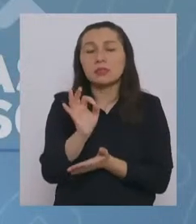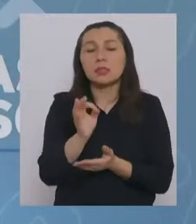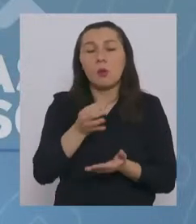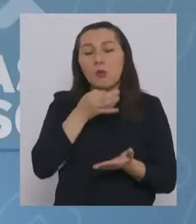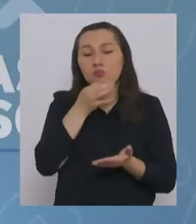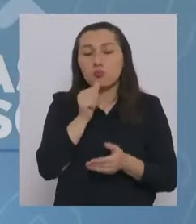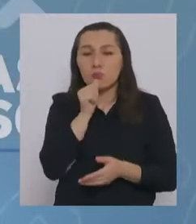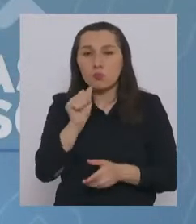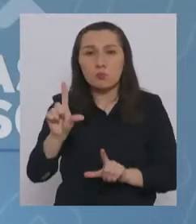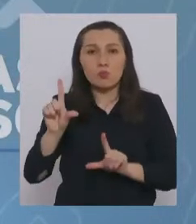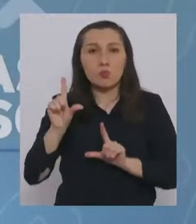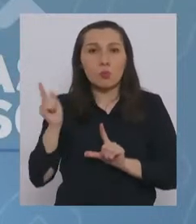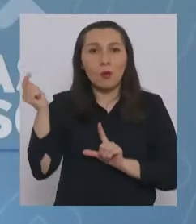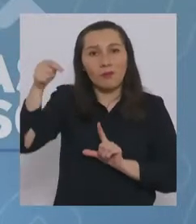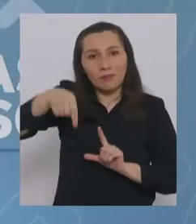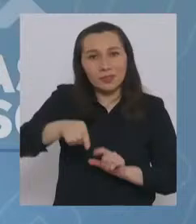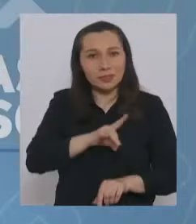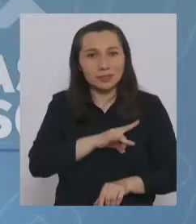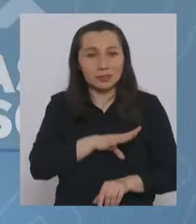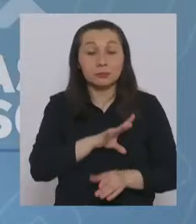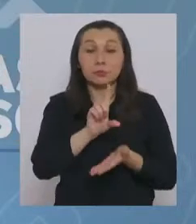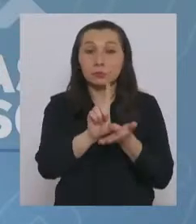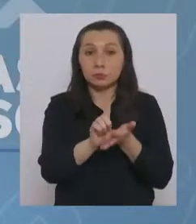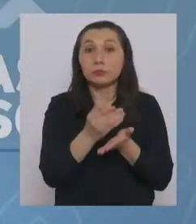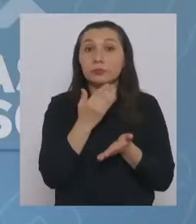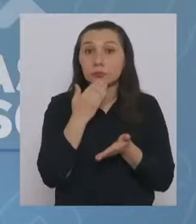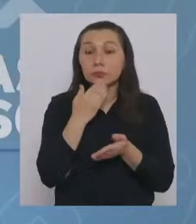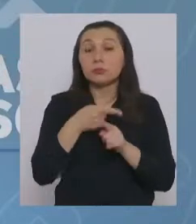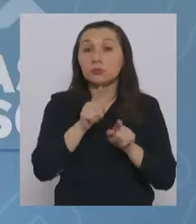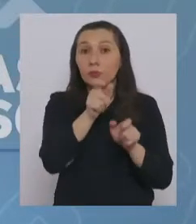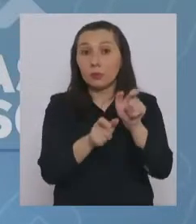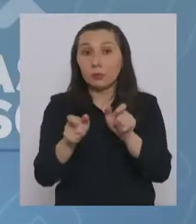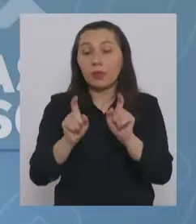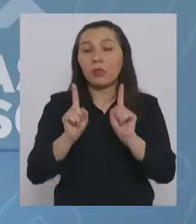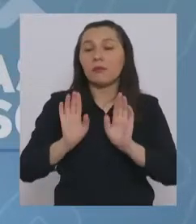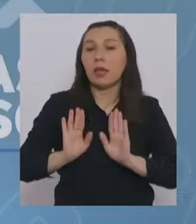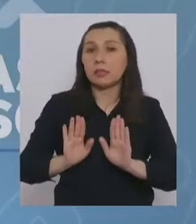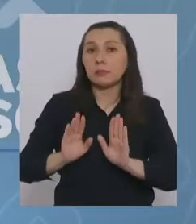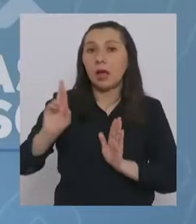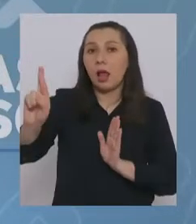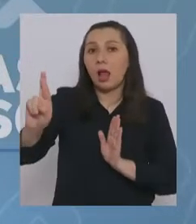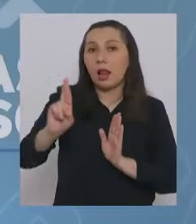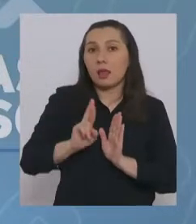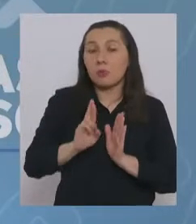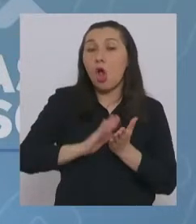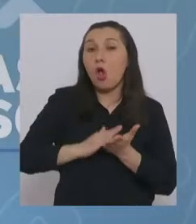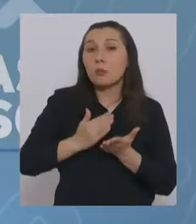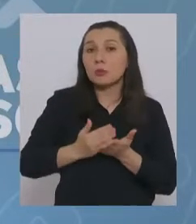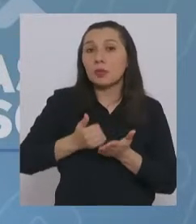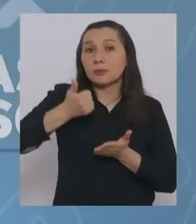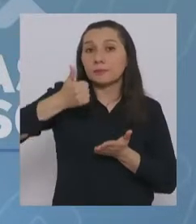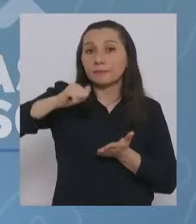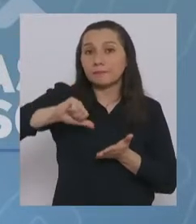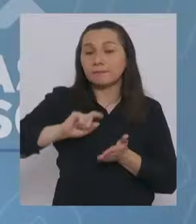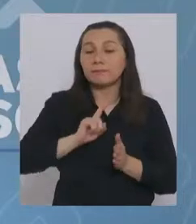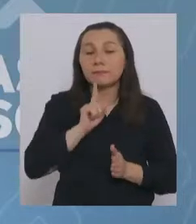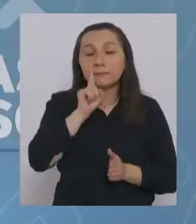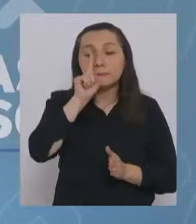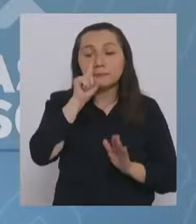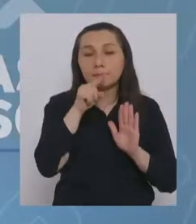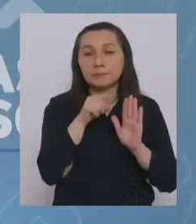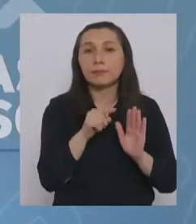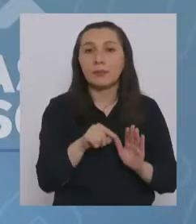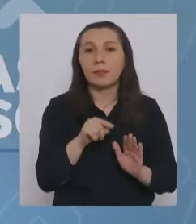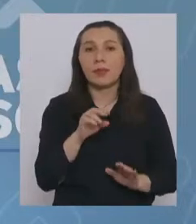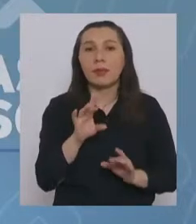declaración jurada de ingreso. Lugar donde también el resto de los pasajeros deberá esperar el resultado de su PCR, tal como se lleva